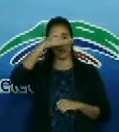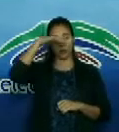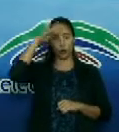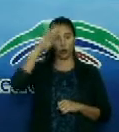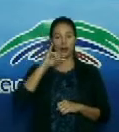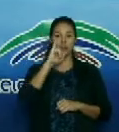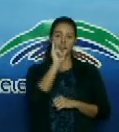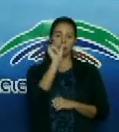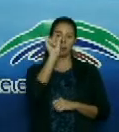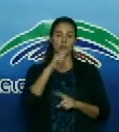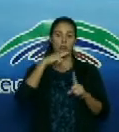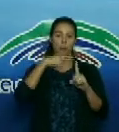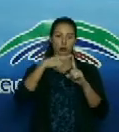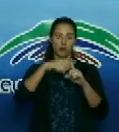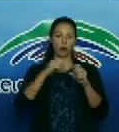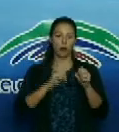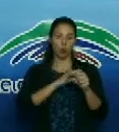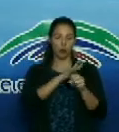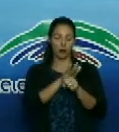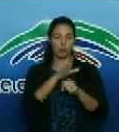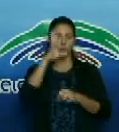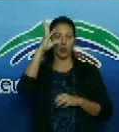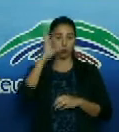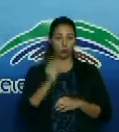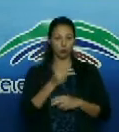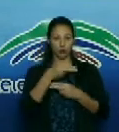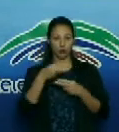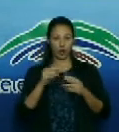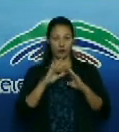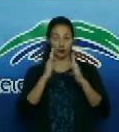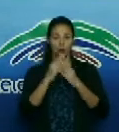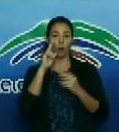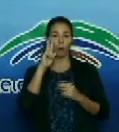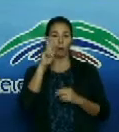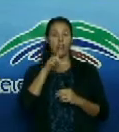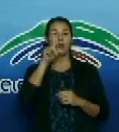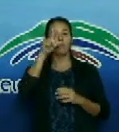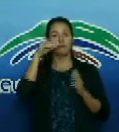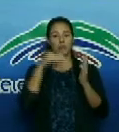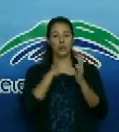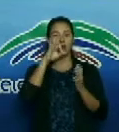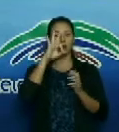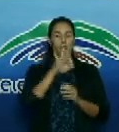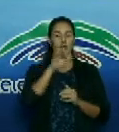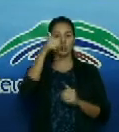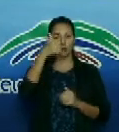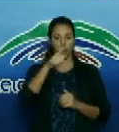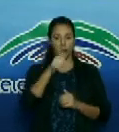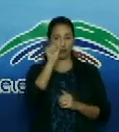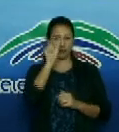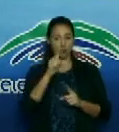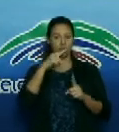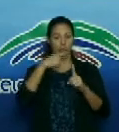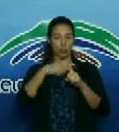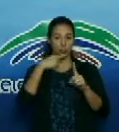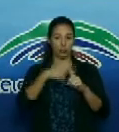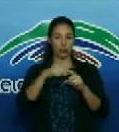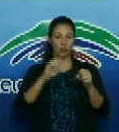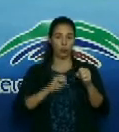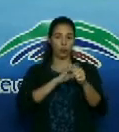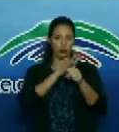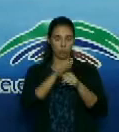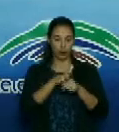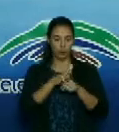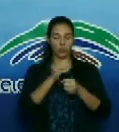casos con esta pandemia para un acumulado total, como refleja la imagen de 1.810 casos confirmados con el nuevo